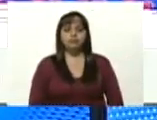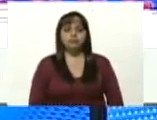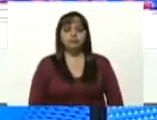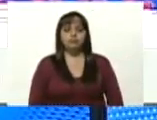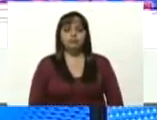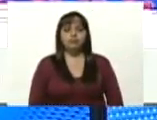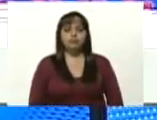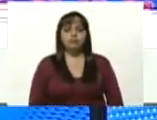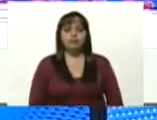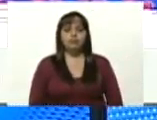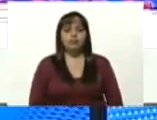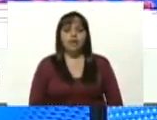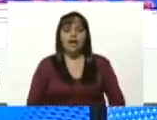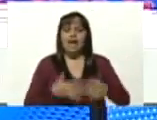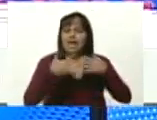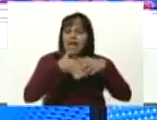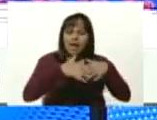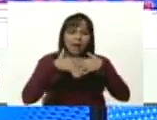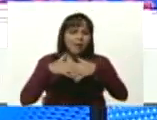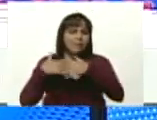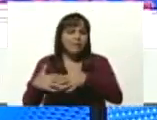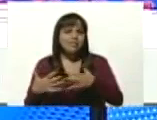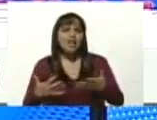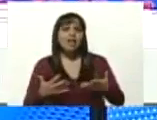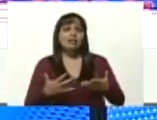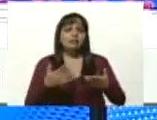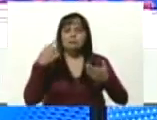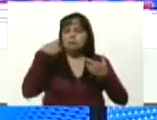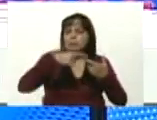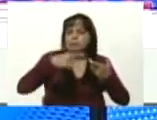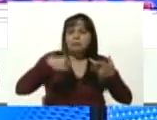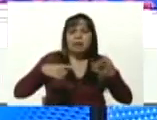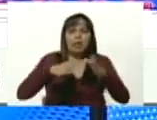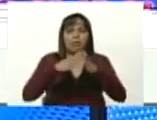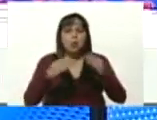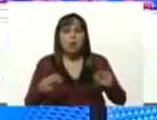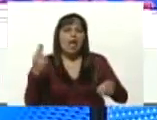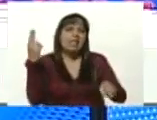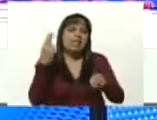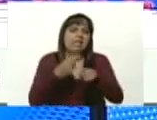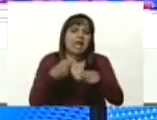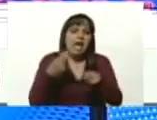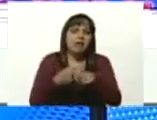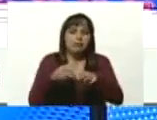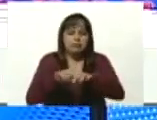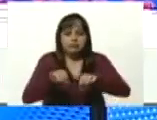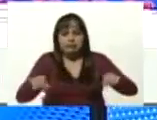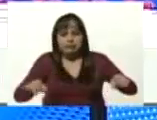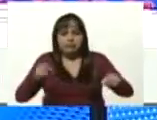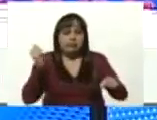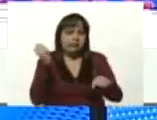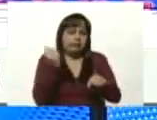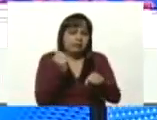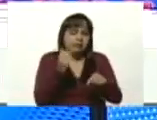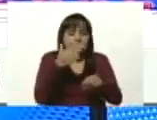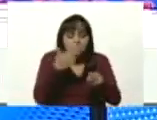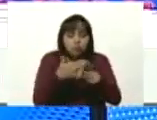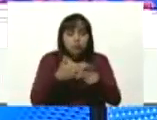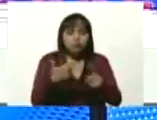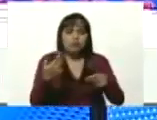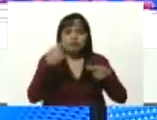en las industrias de aluminio de bausita de hierro de acero de